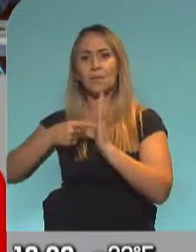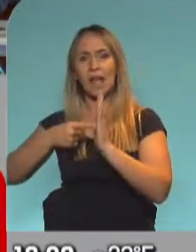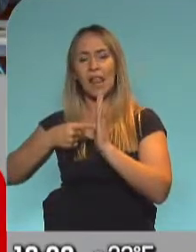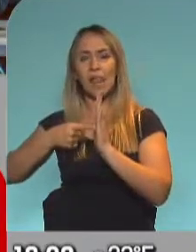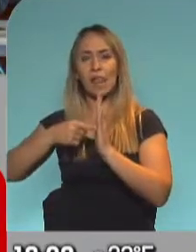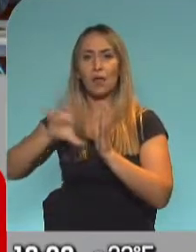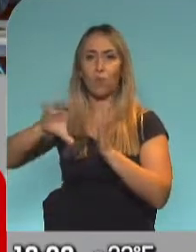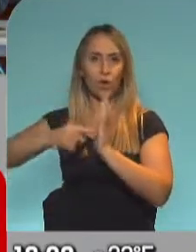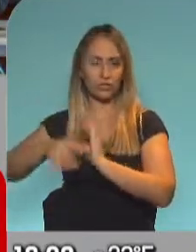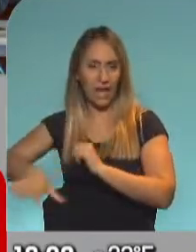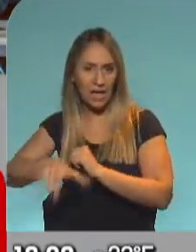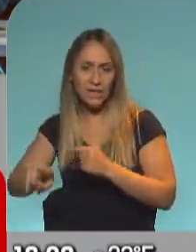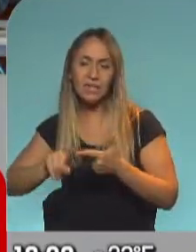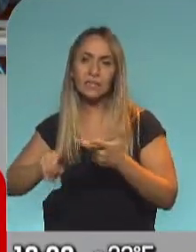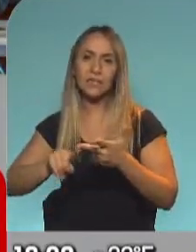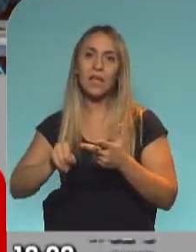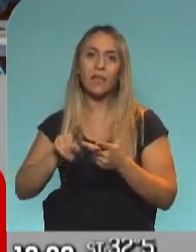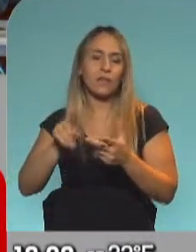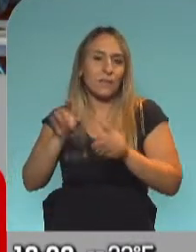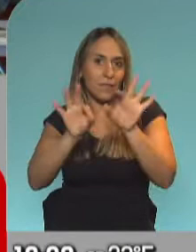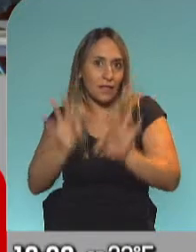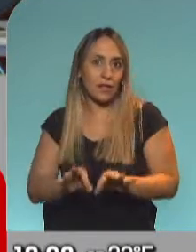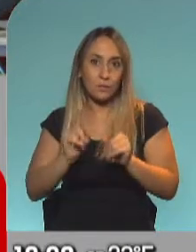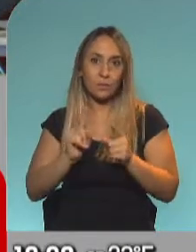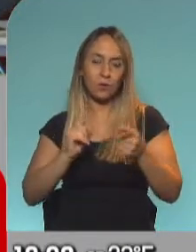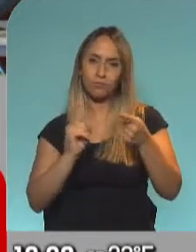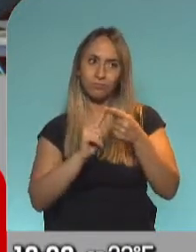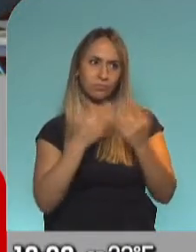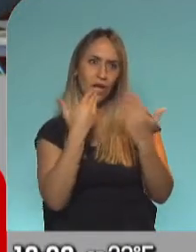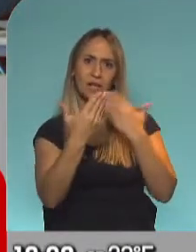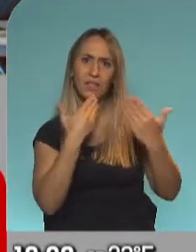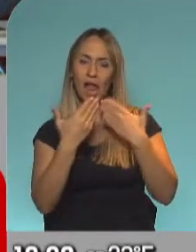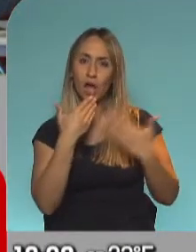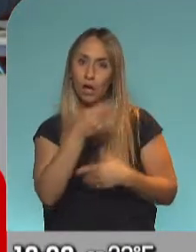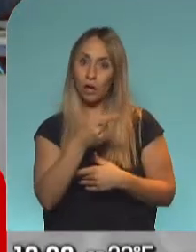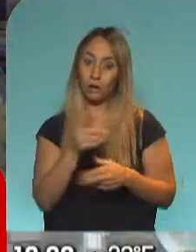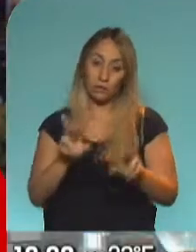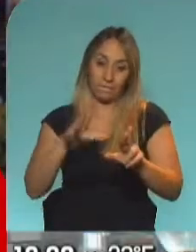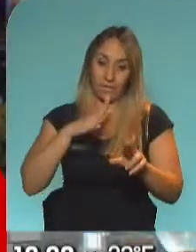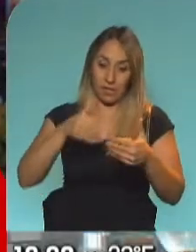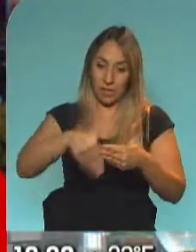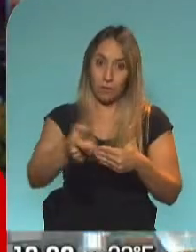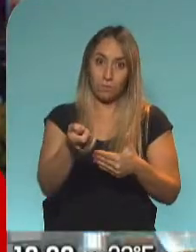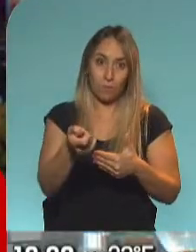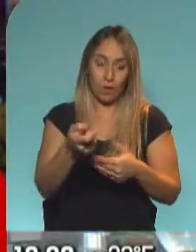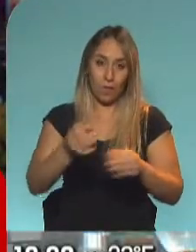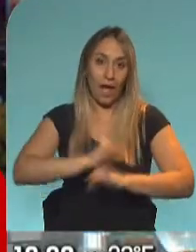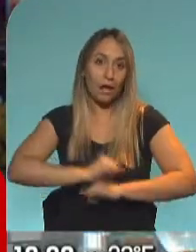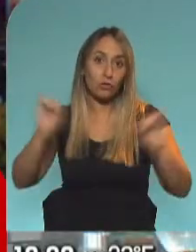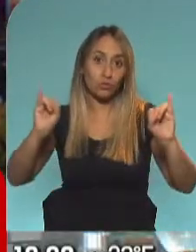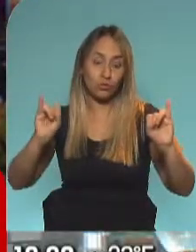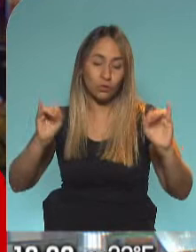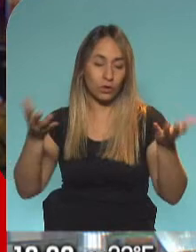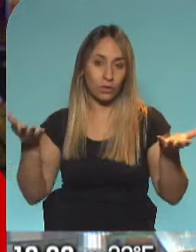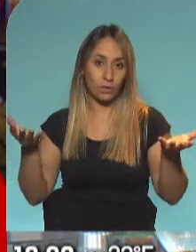detalles de esta comunicación a la cual, esperemos, le falten minutos nada más, que no sean